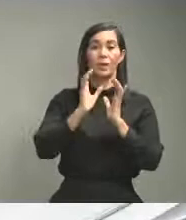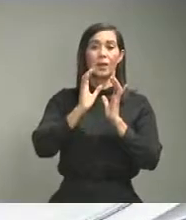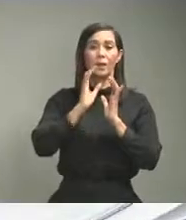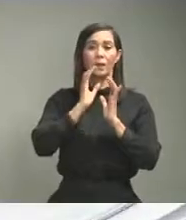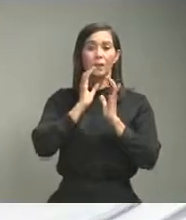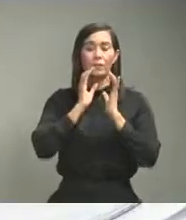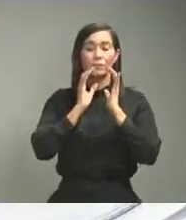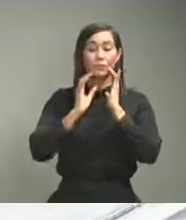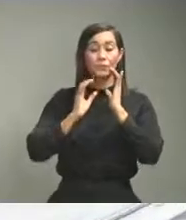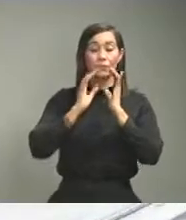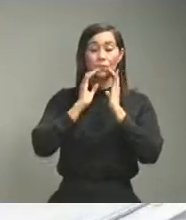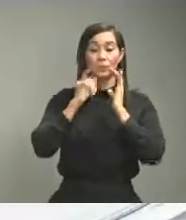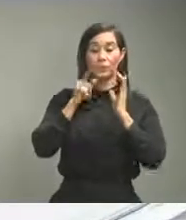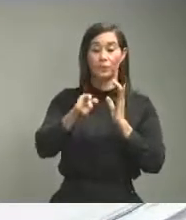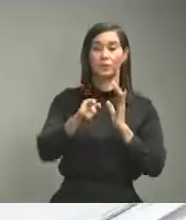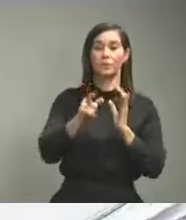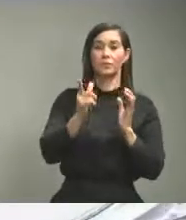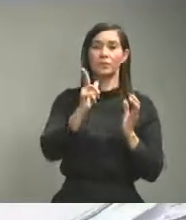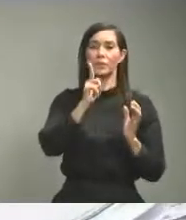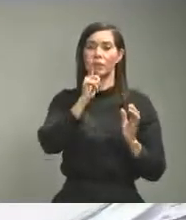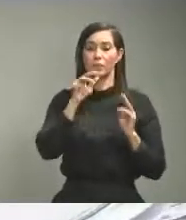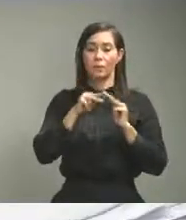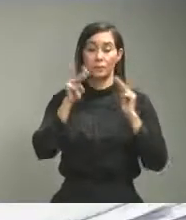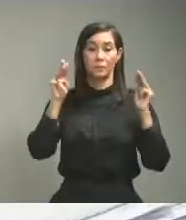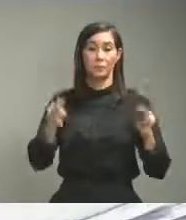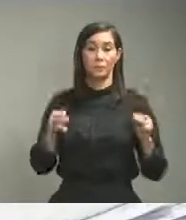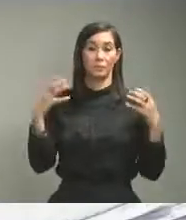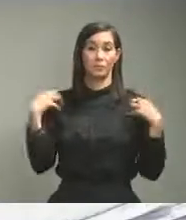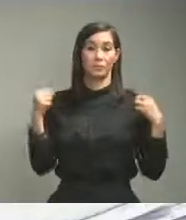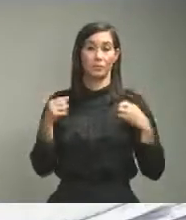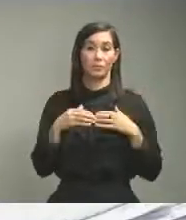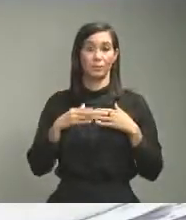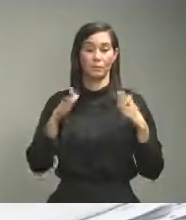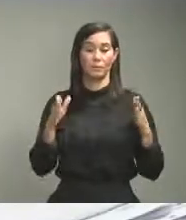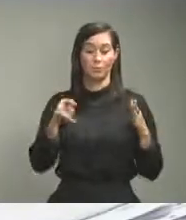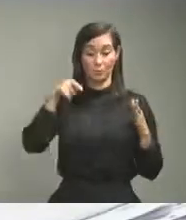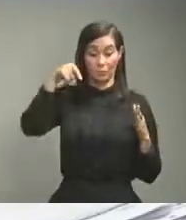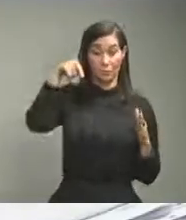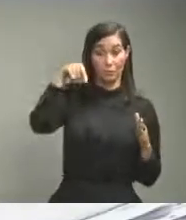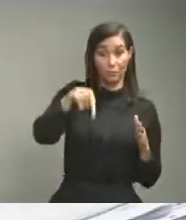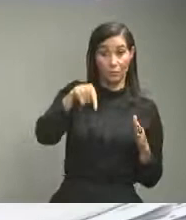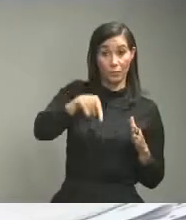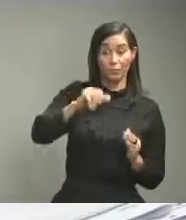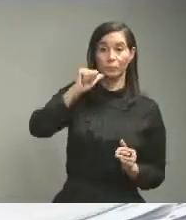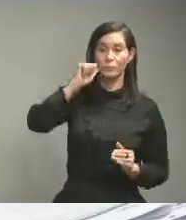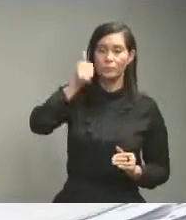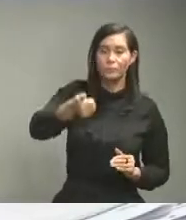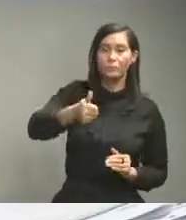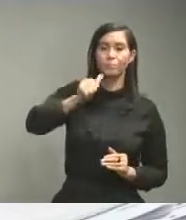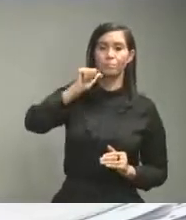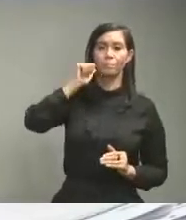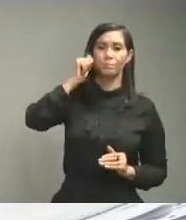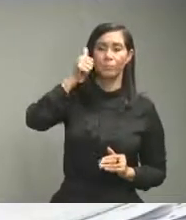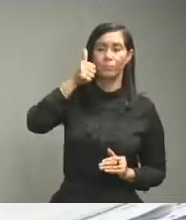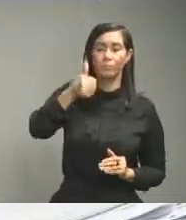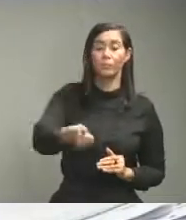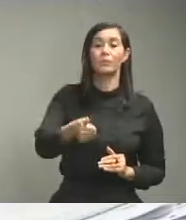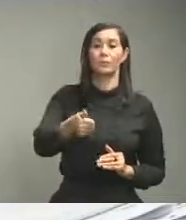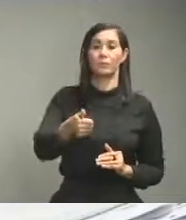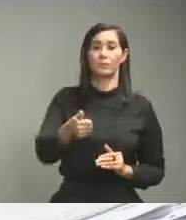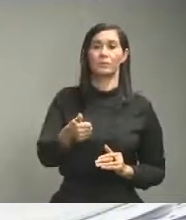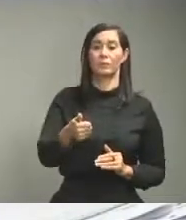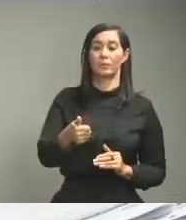en estos casos la realiza el Ministerio de Salud Pública por este medio diariamente en esa dirección